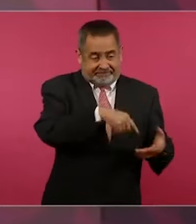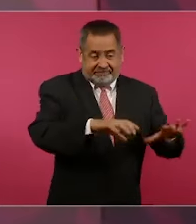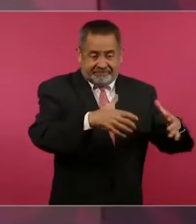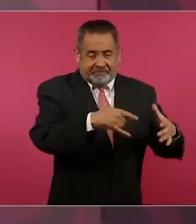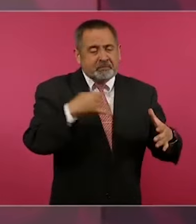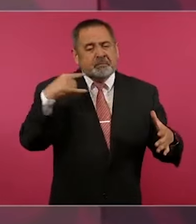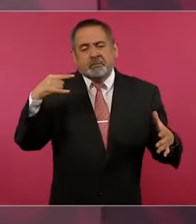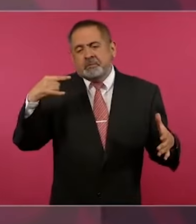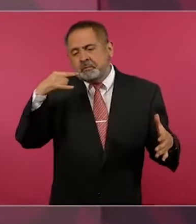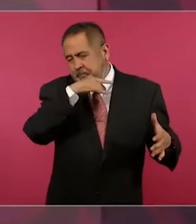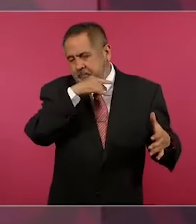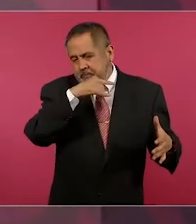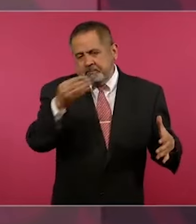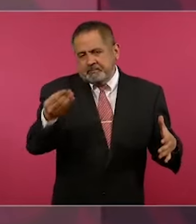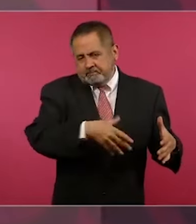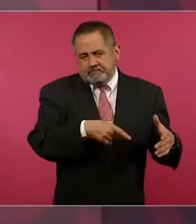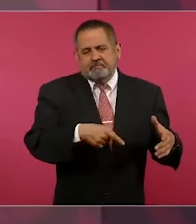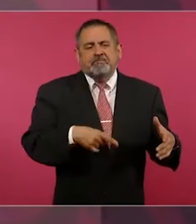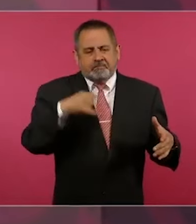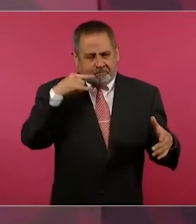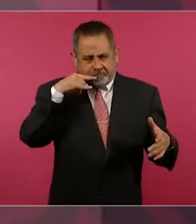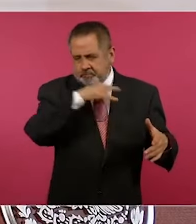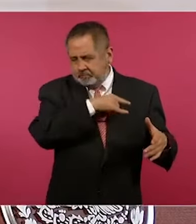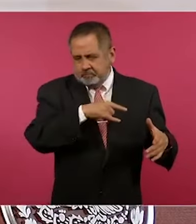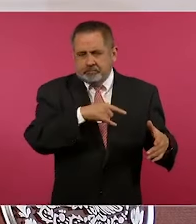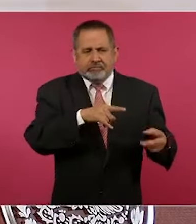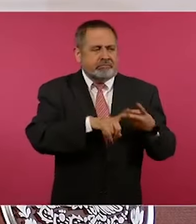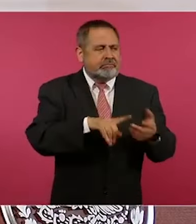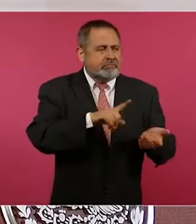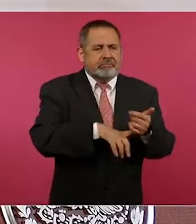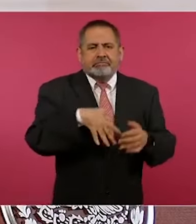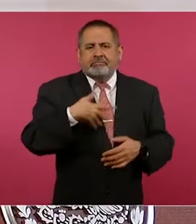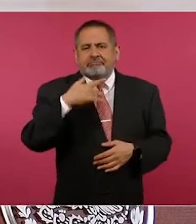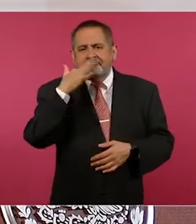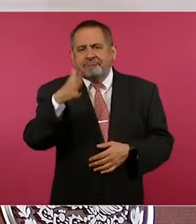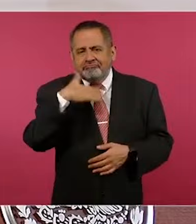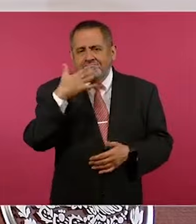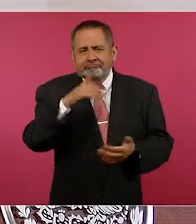y en personas corruptas.